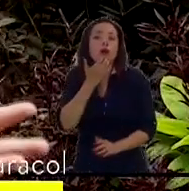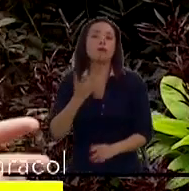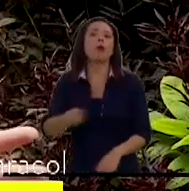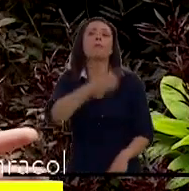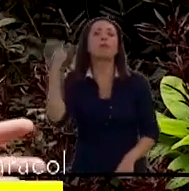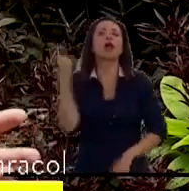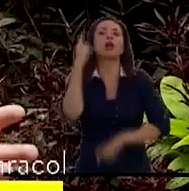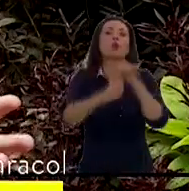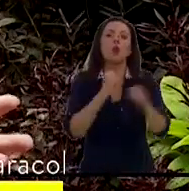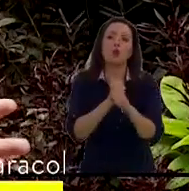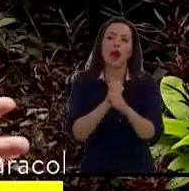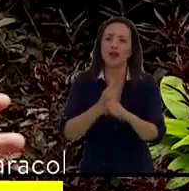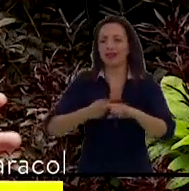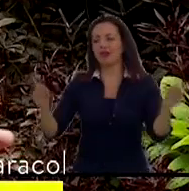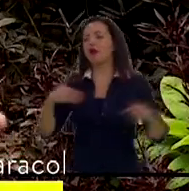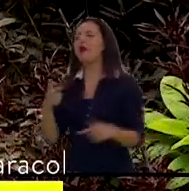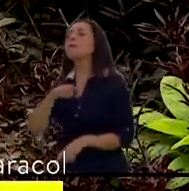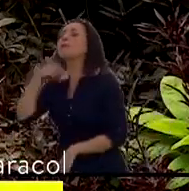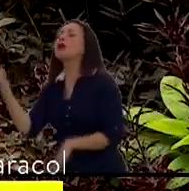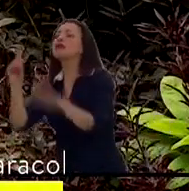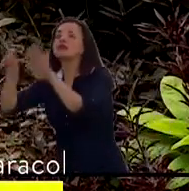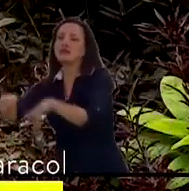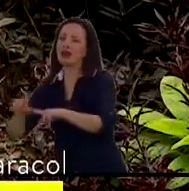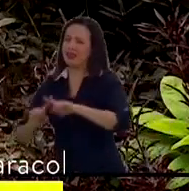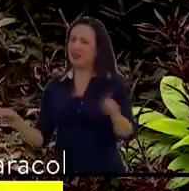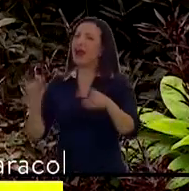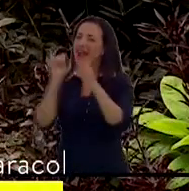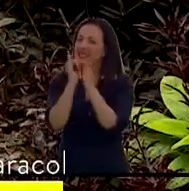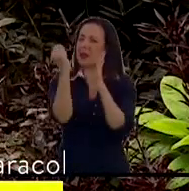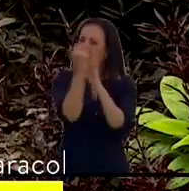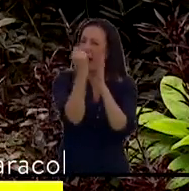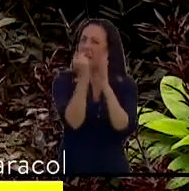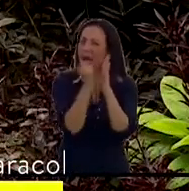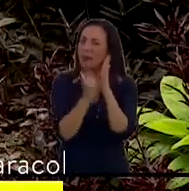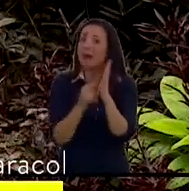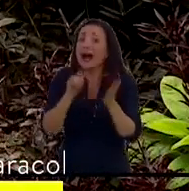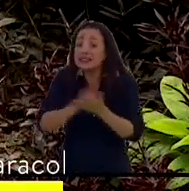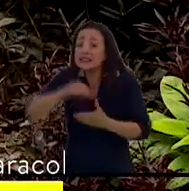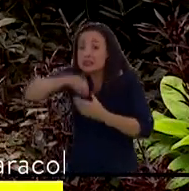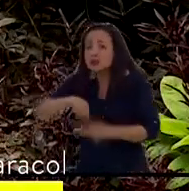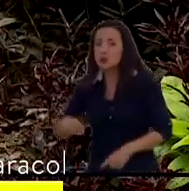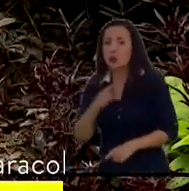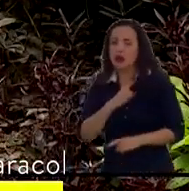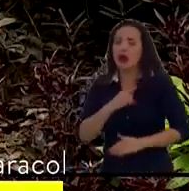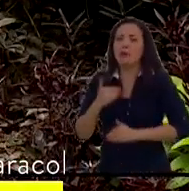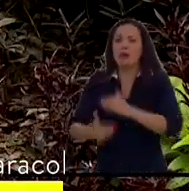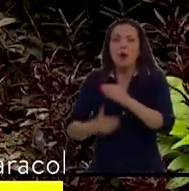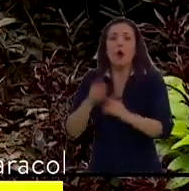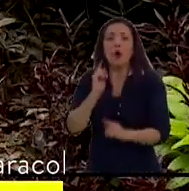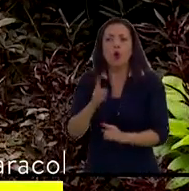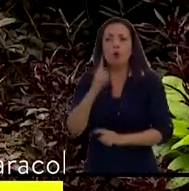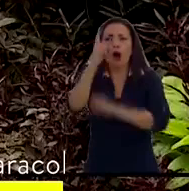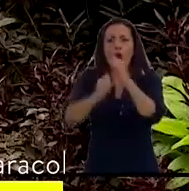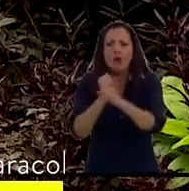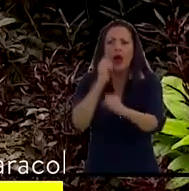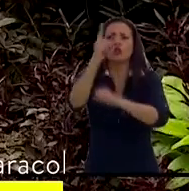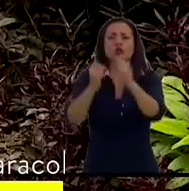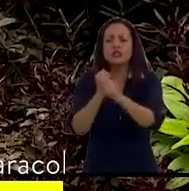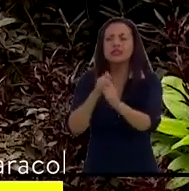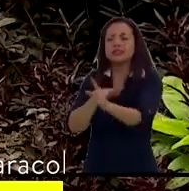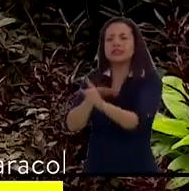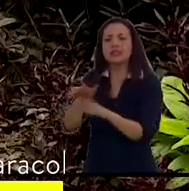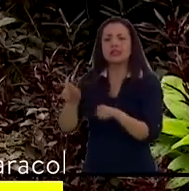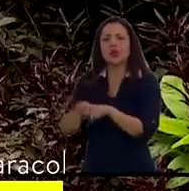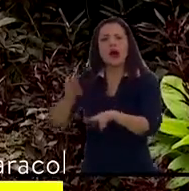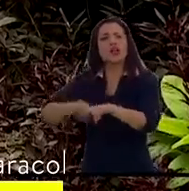pierda un semestre, que lógicamente no es el deber ser. Pero todos esos eran procesos que de una u otra manera iban afectando el normal desarrollo académico